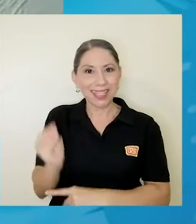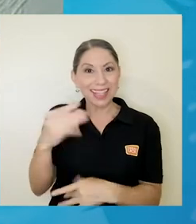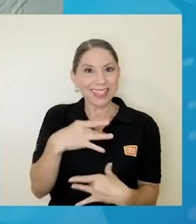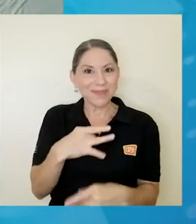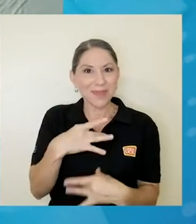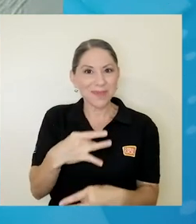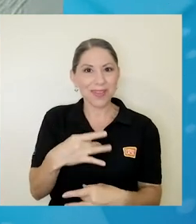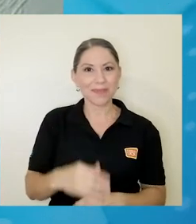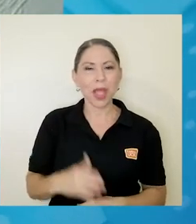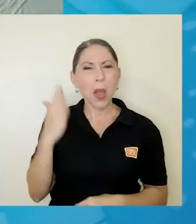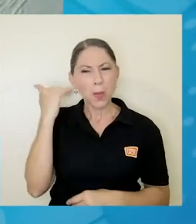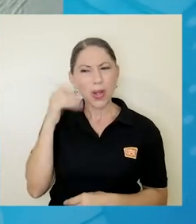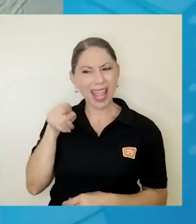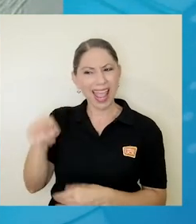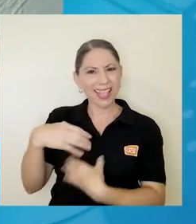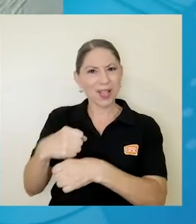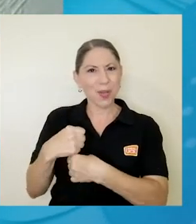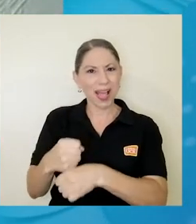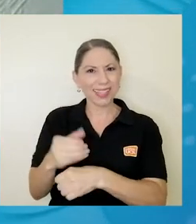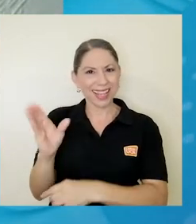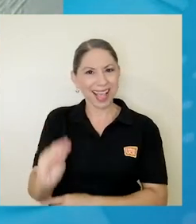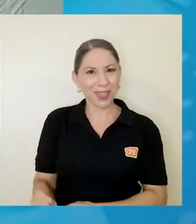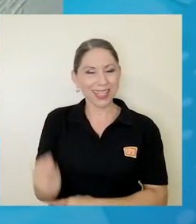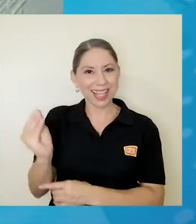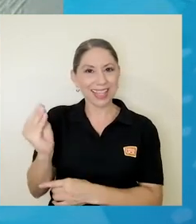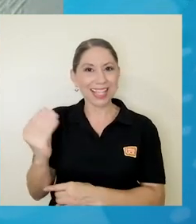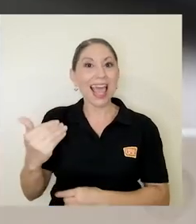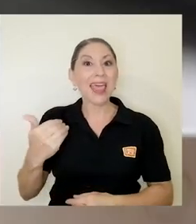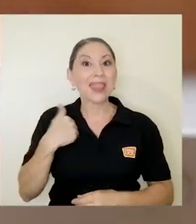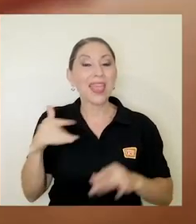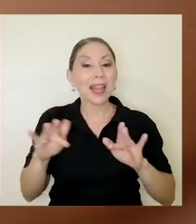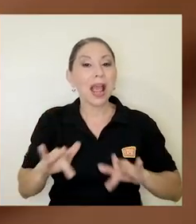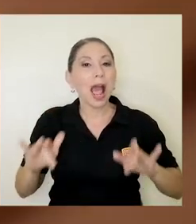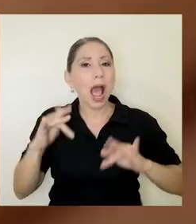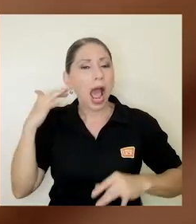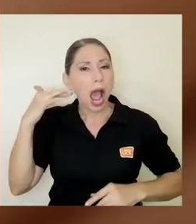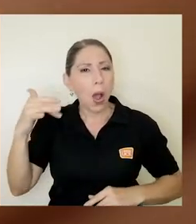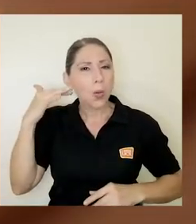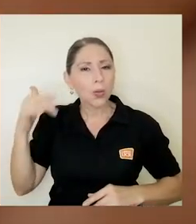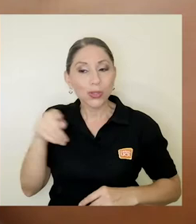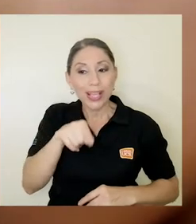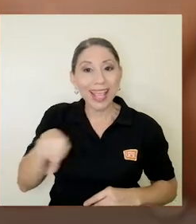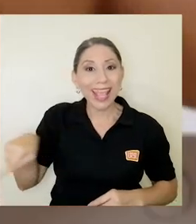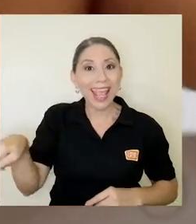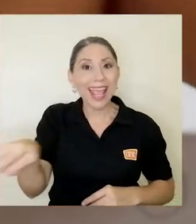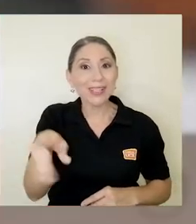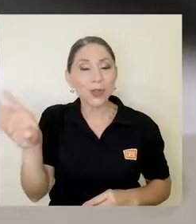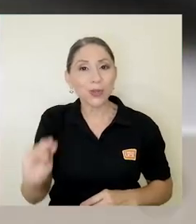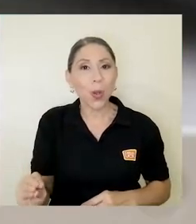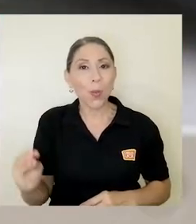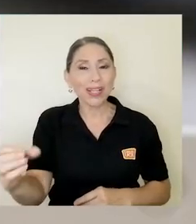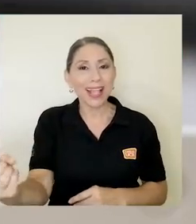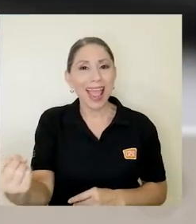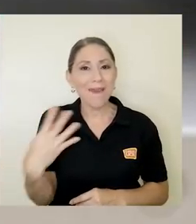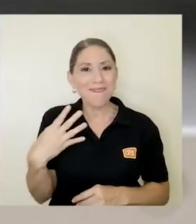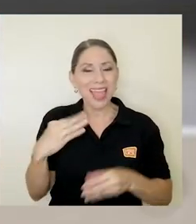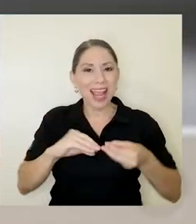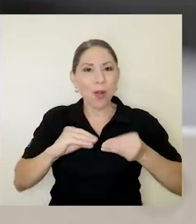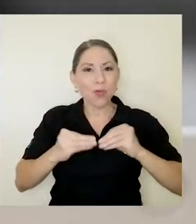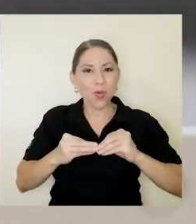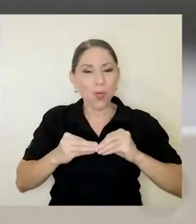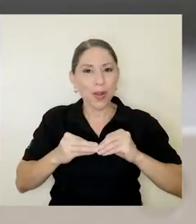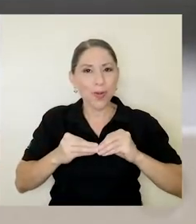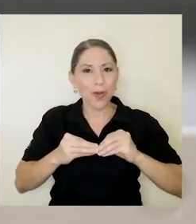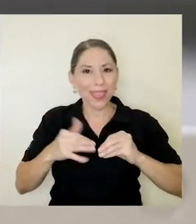¿Por qué elaborado por personas adolescentes? Porque se compone de audios que estos chicos y chicas nos envían a un número de teléfono